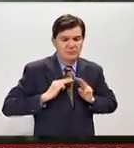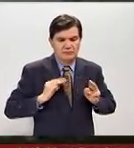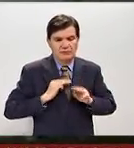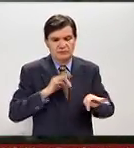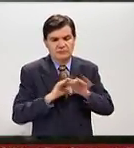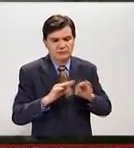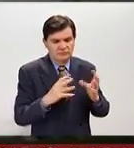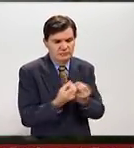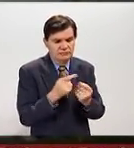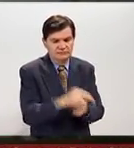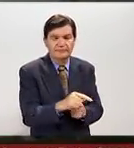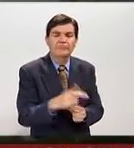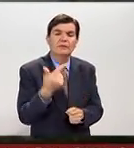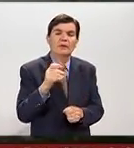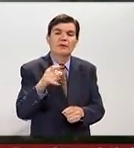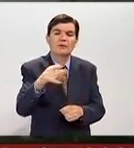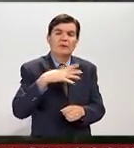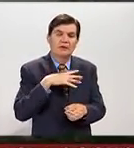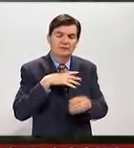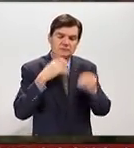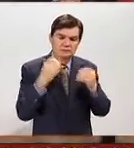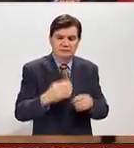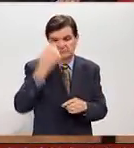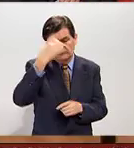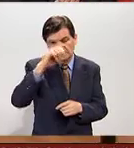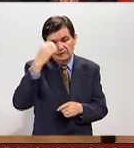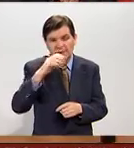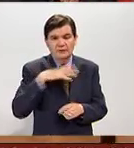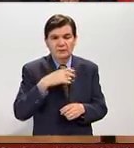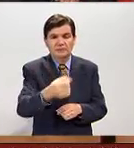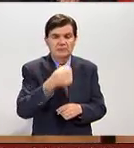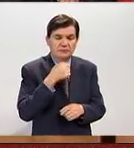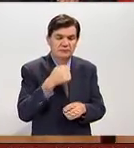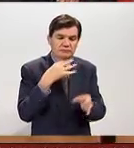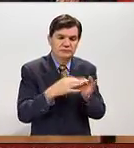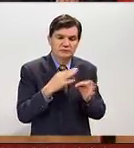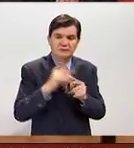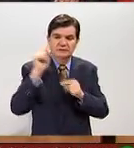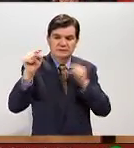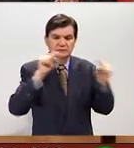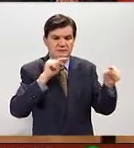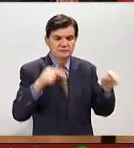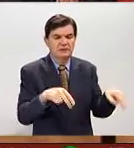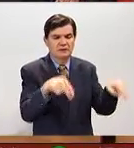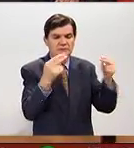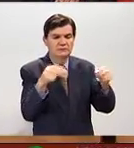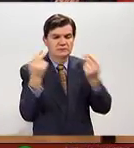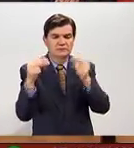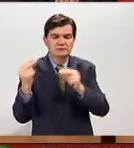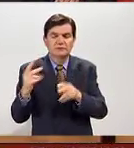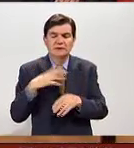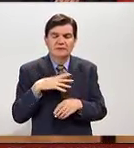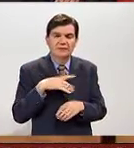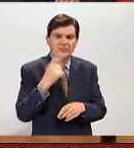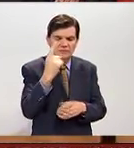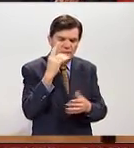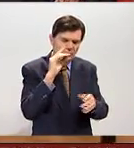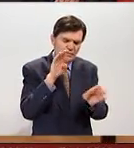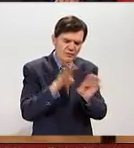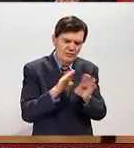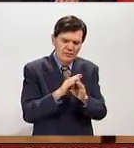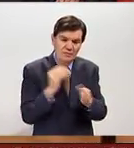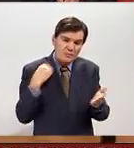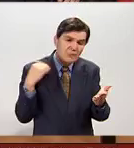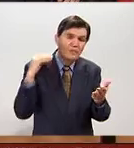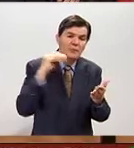estaban trabajando por ahí. Gustavo, sabemos que tienes una gran experiencia como reportero cubriendo una serie de asuntos, pero no hay como llegar